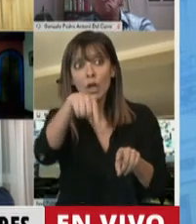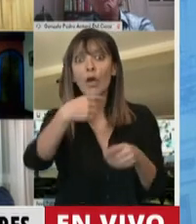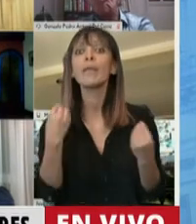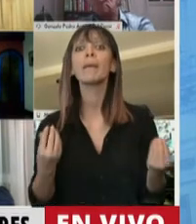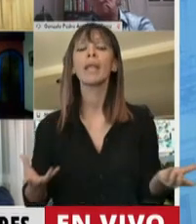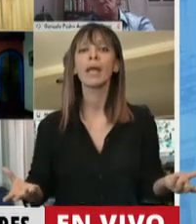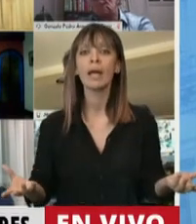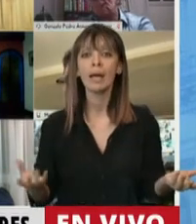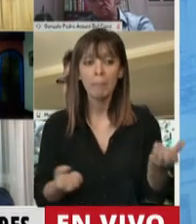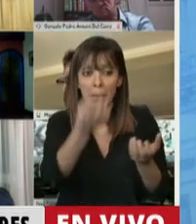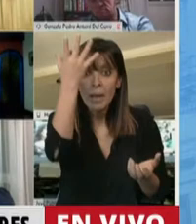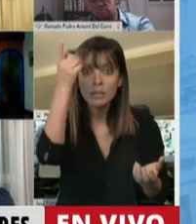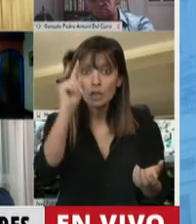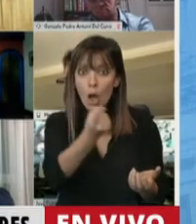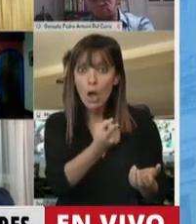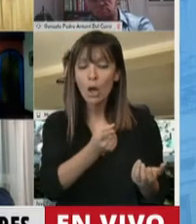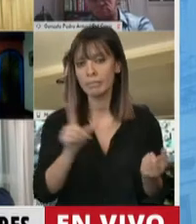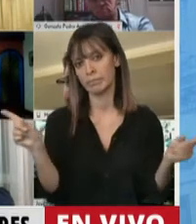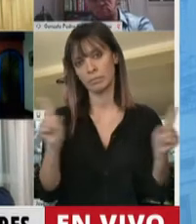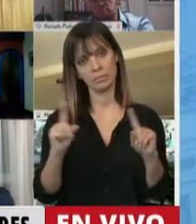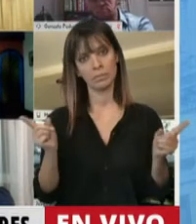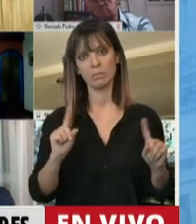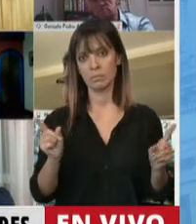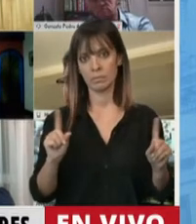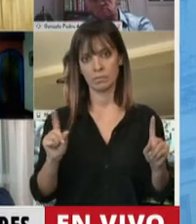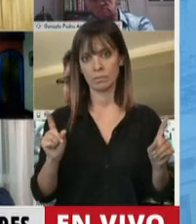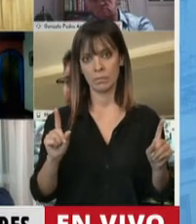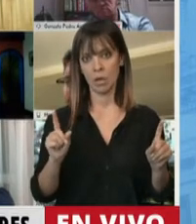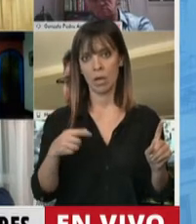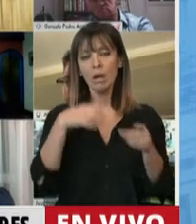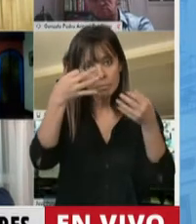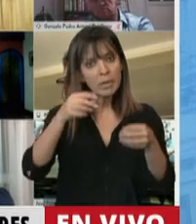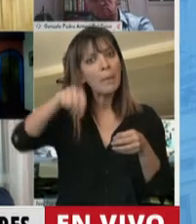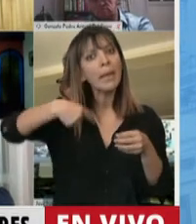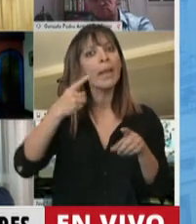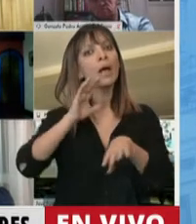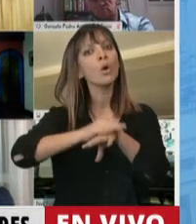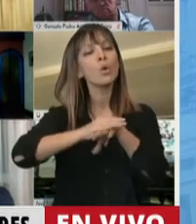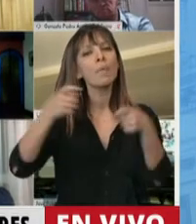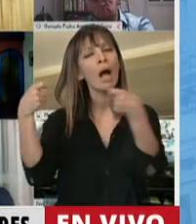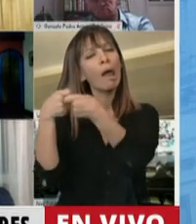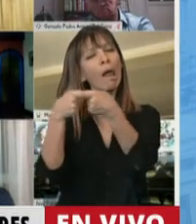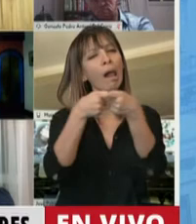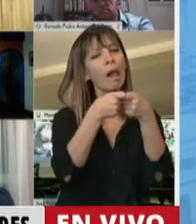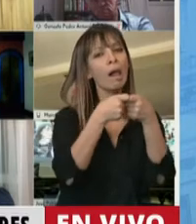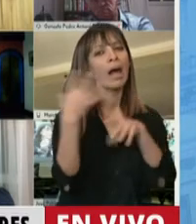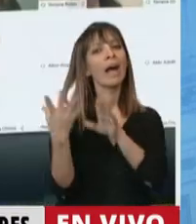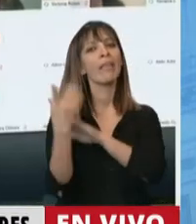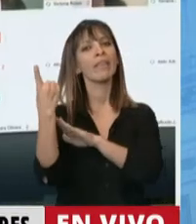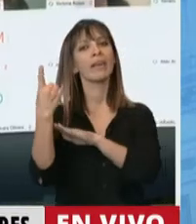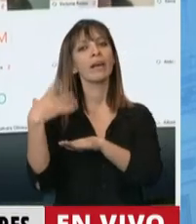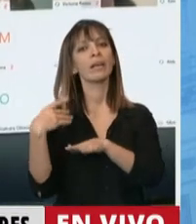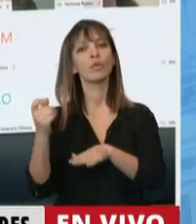nada. Ha salido, efectivamente, de la complicidad con los sucesivos gobiernos de las direcciones